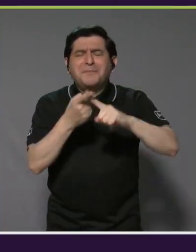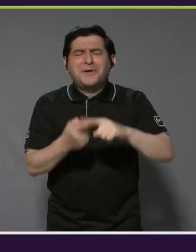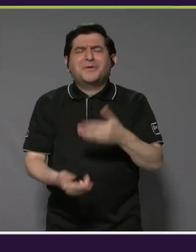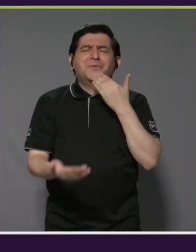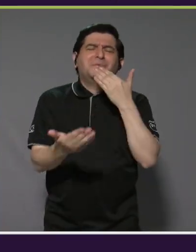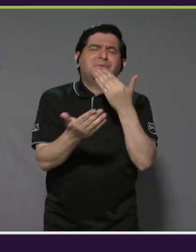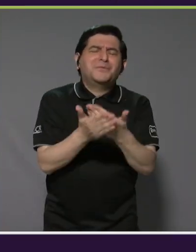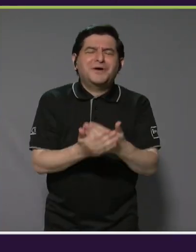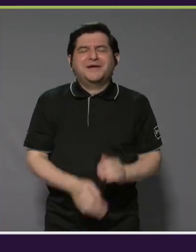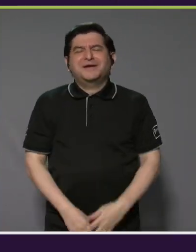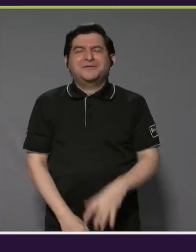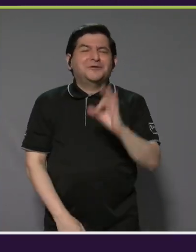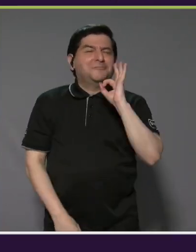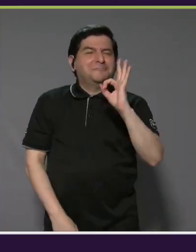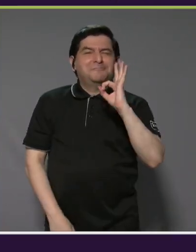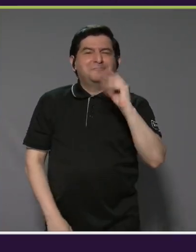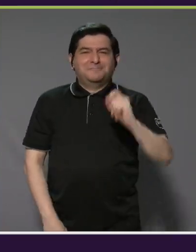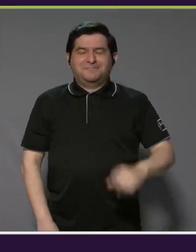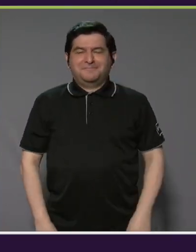cálidos, muy adorables.